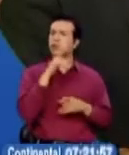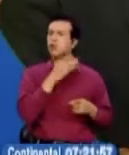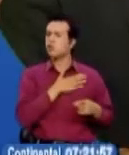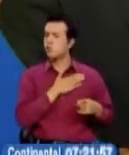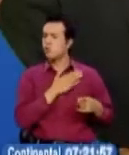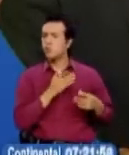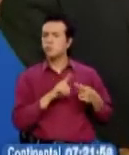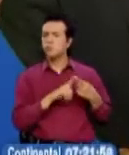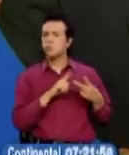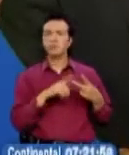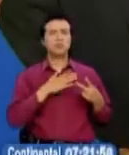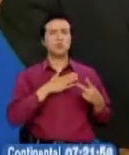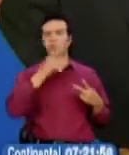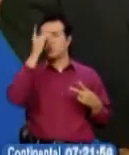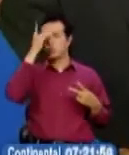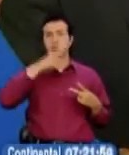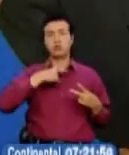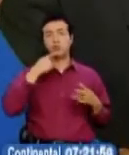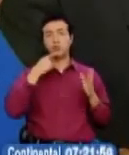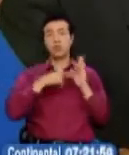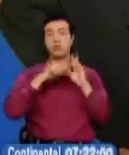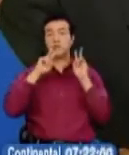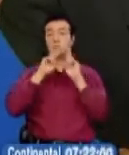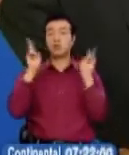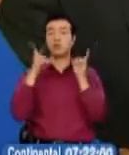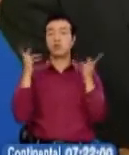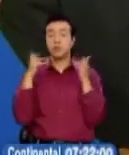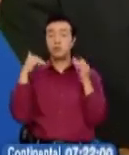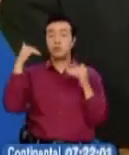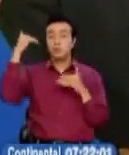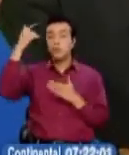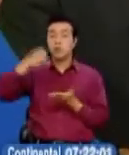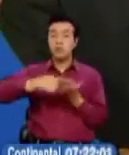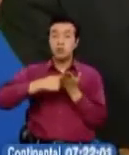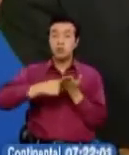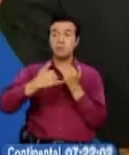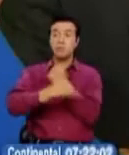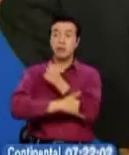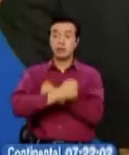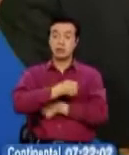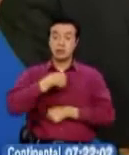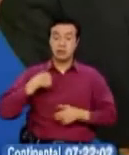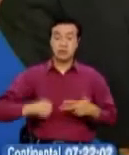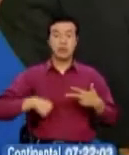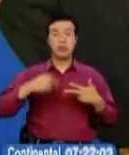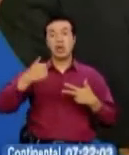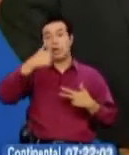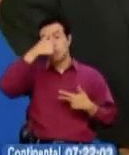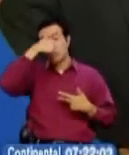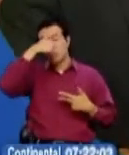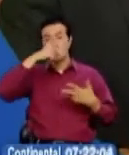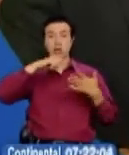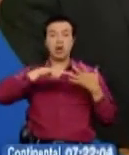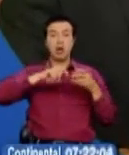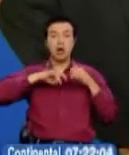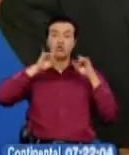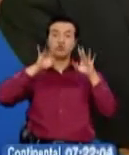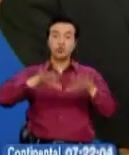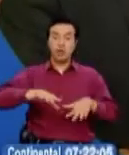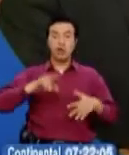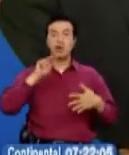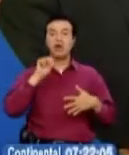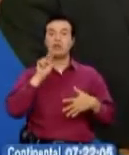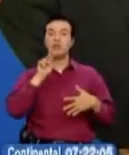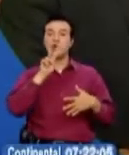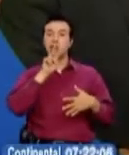su propia decisión, por ejemplo, en las futuras negociaciones con la China, con la India, con Australia o con Nueva Zelanda.